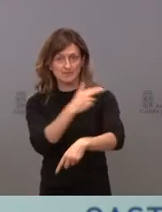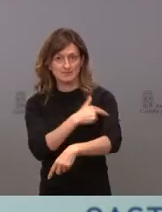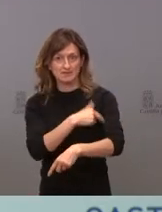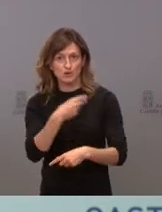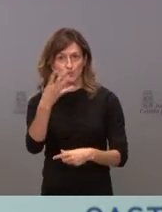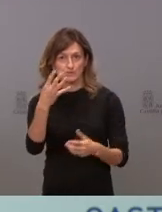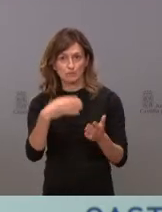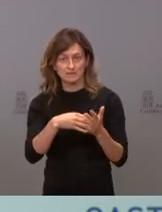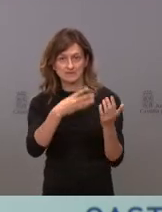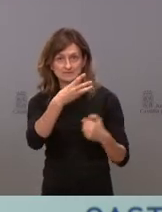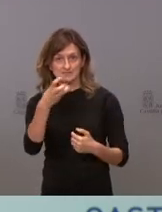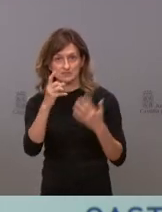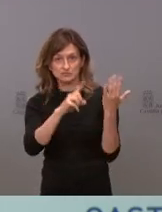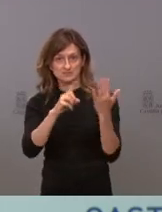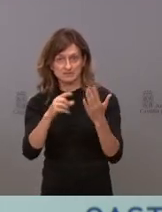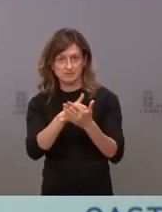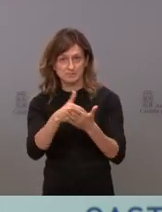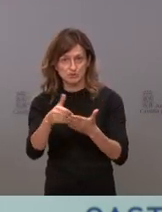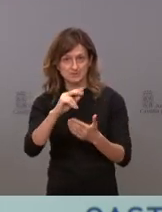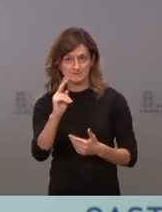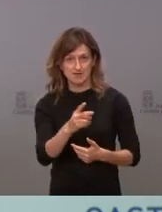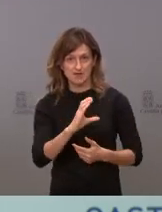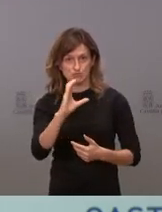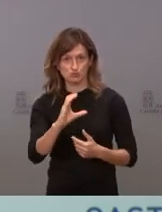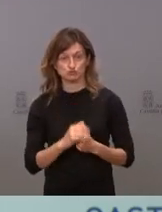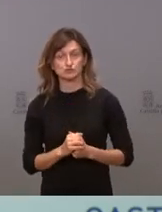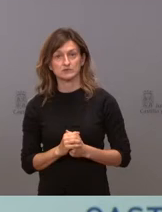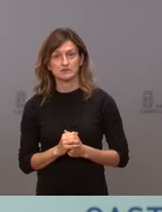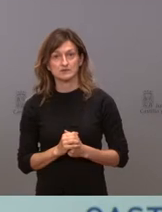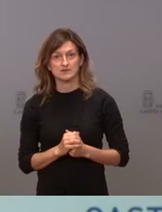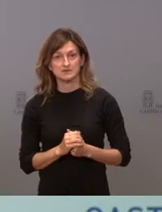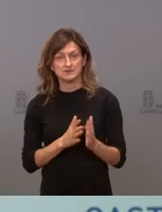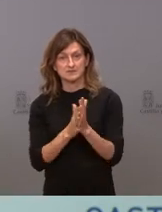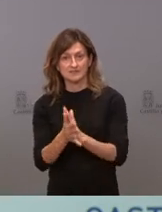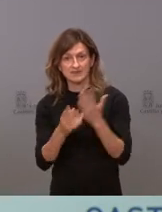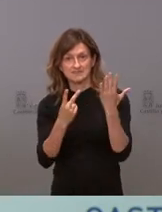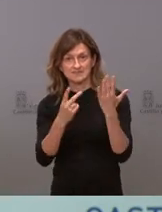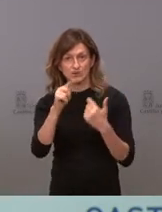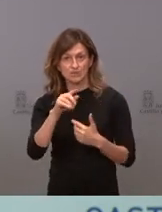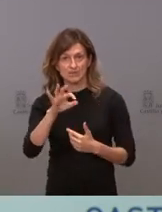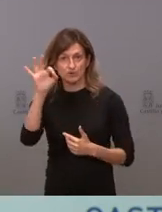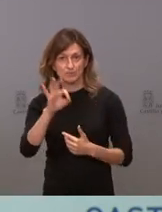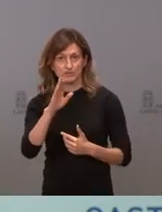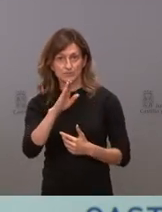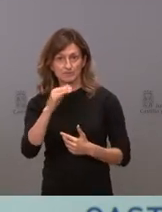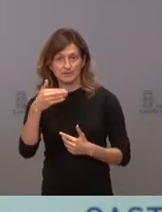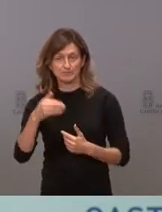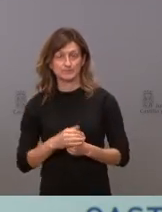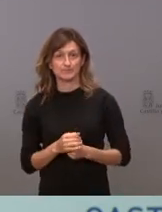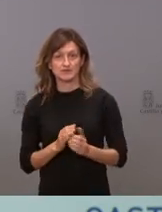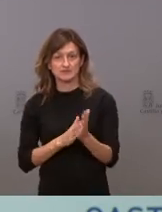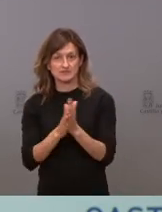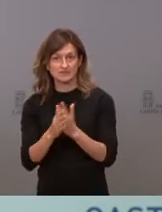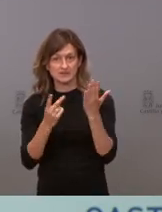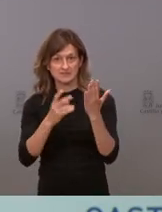.366 millones de euros, más del 7,5% del PIB. Se supera el 7